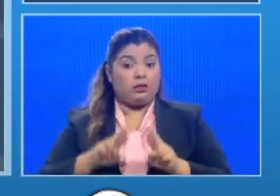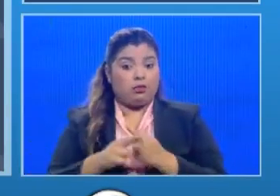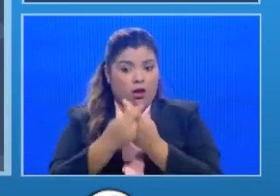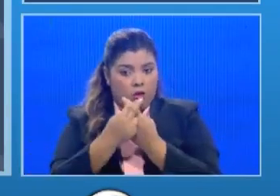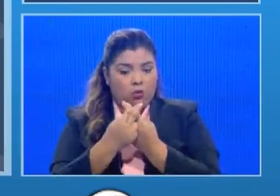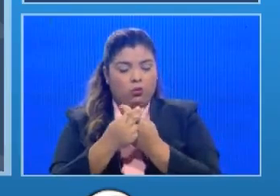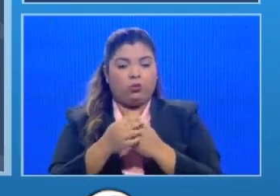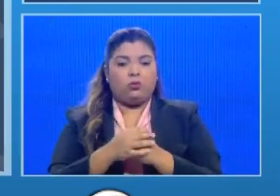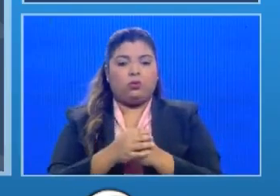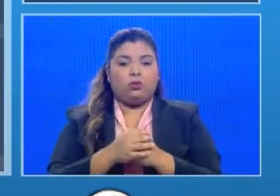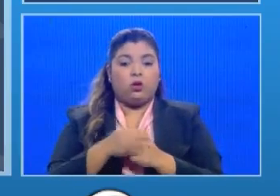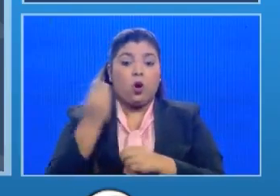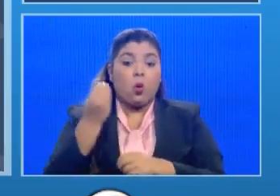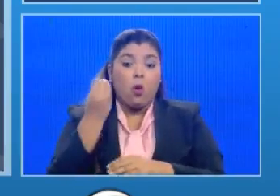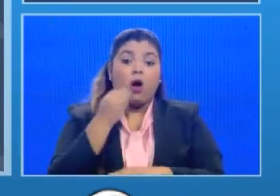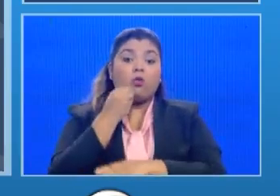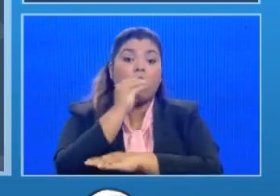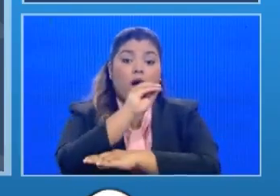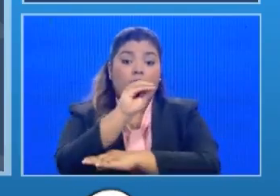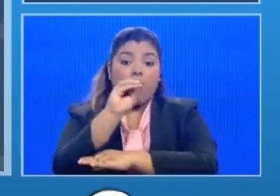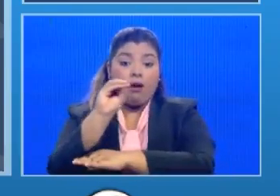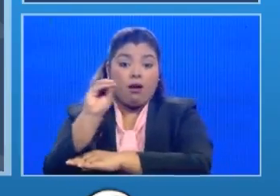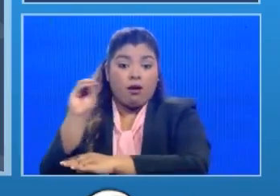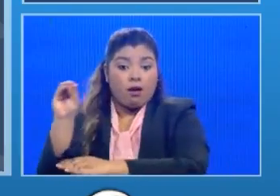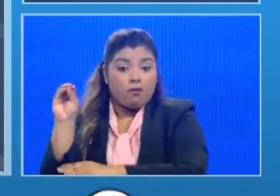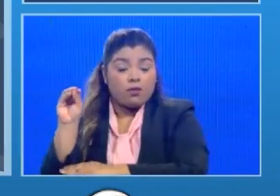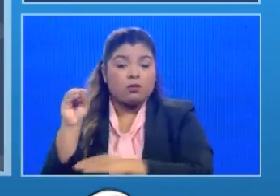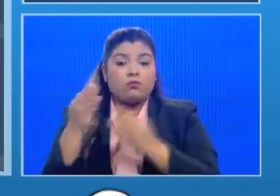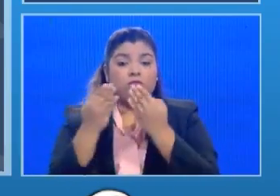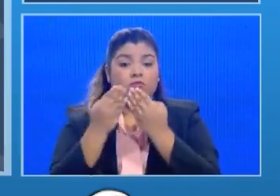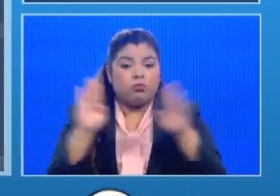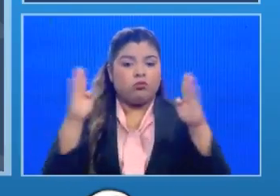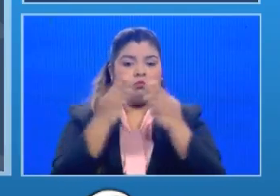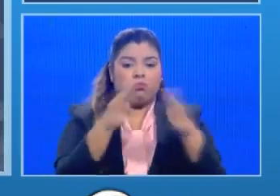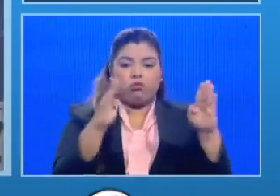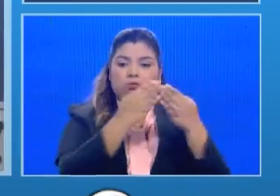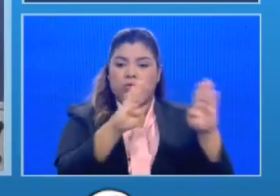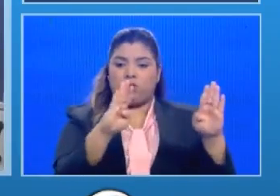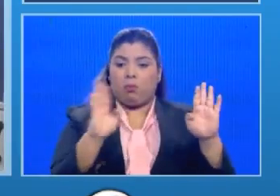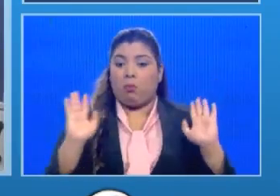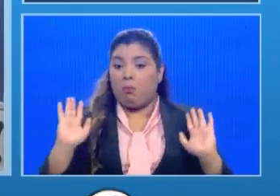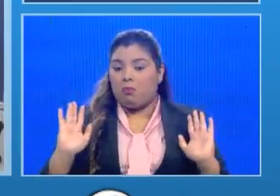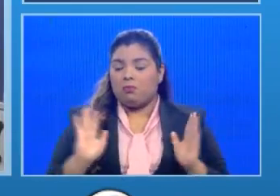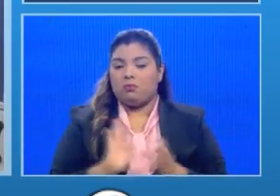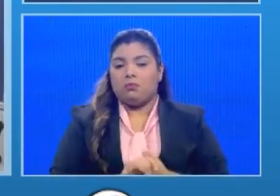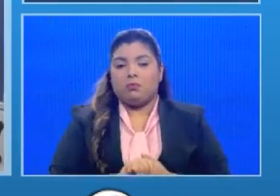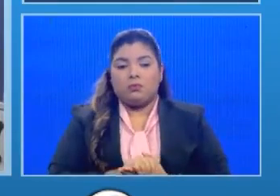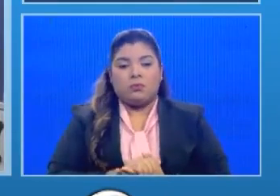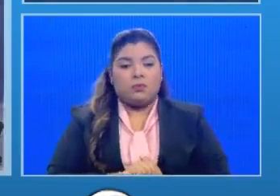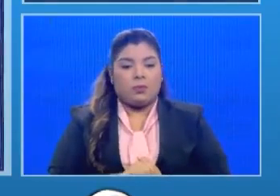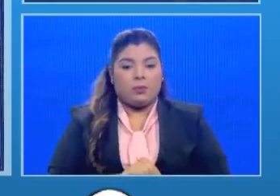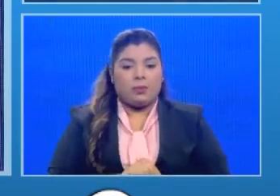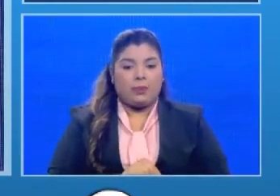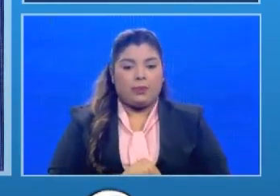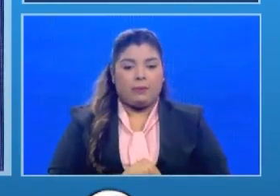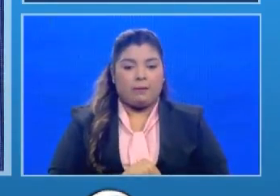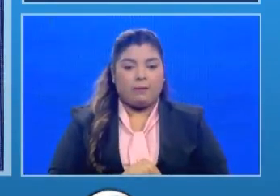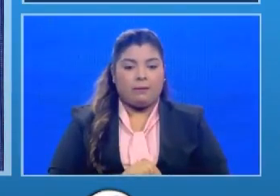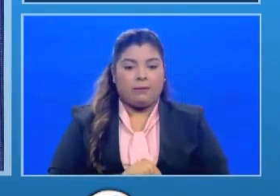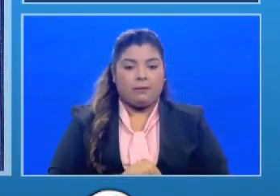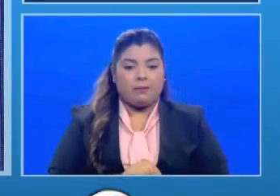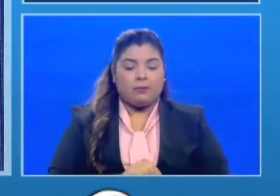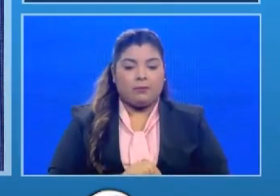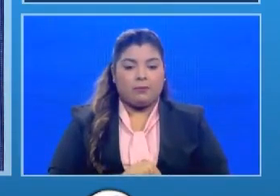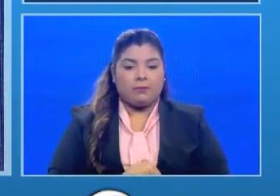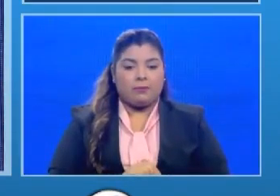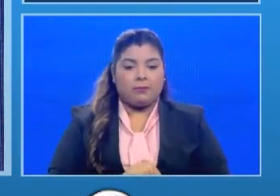toque de alzar la cuarentena se premian a los corregimientos bien portados? bueno yo estoy totalmente de acuerdo con esta propuesta de hecho